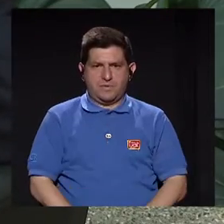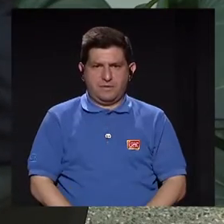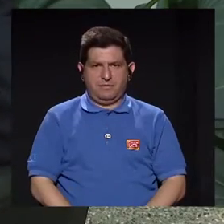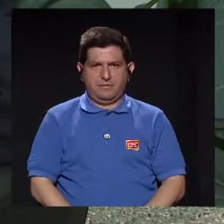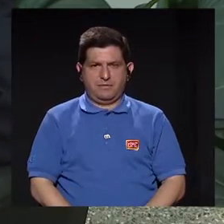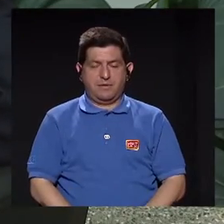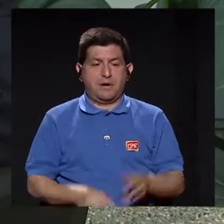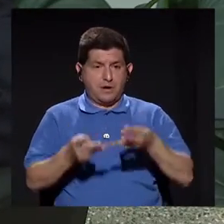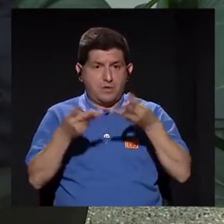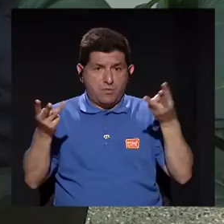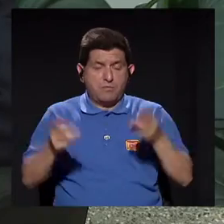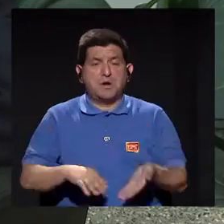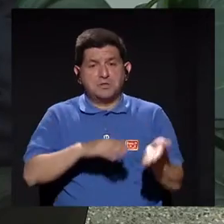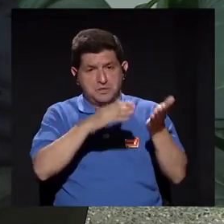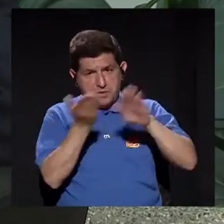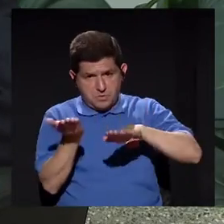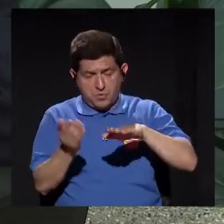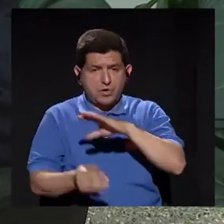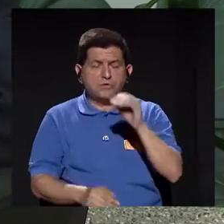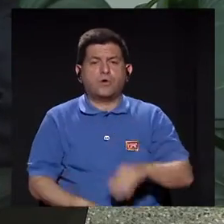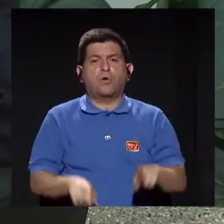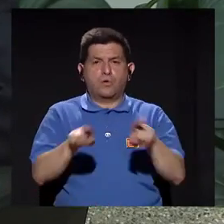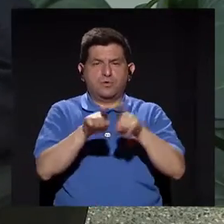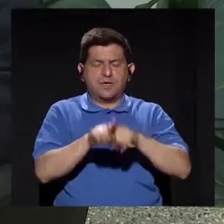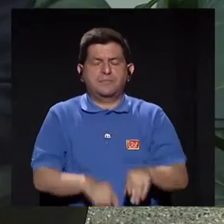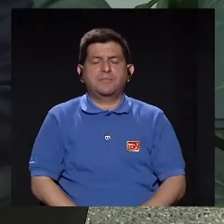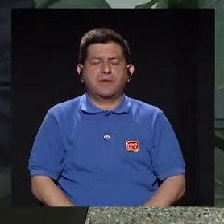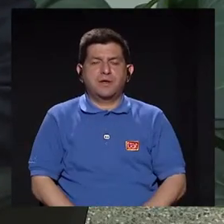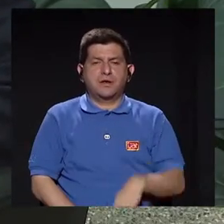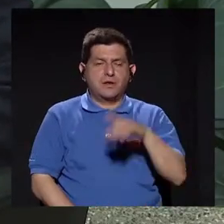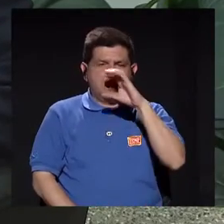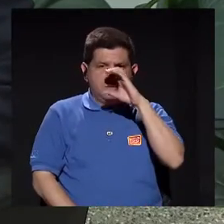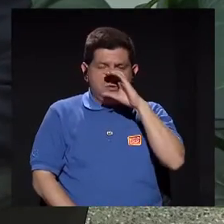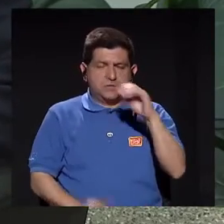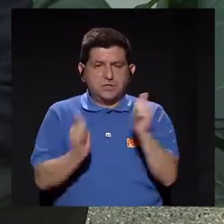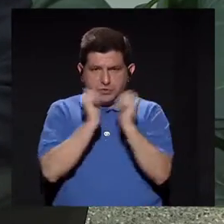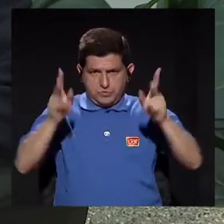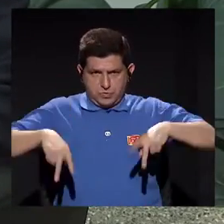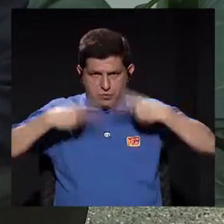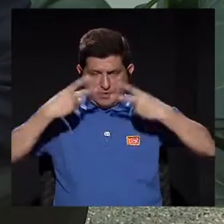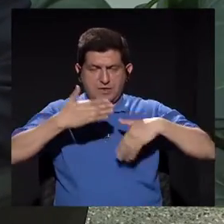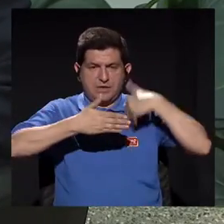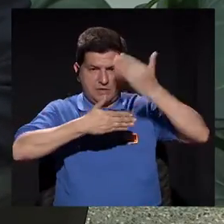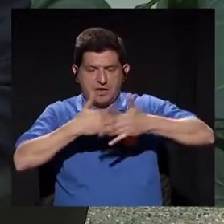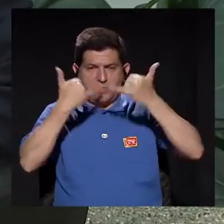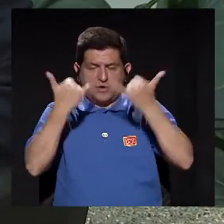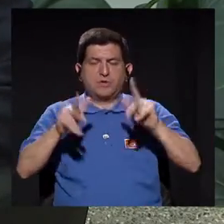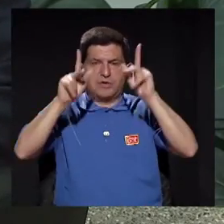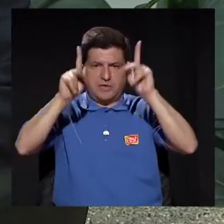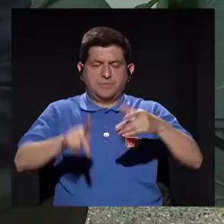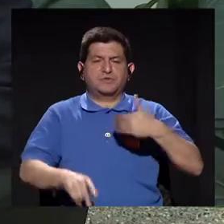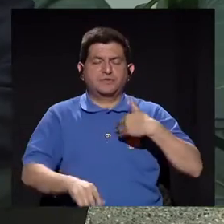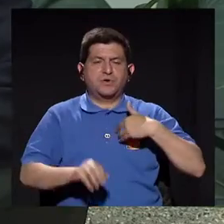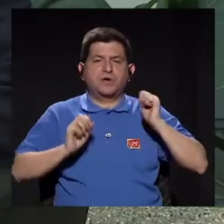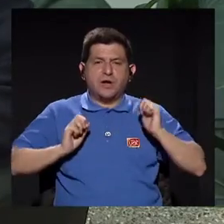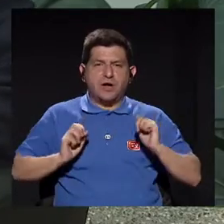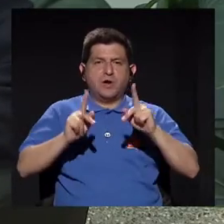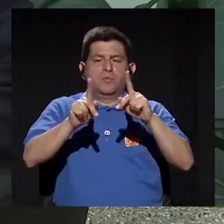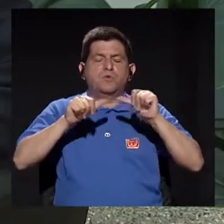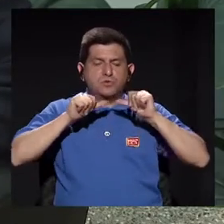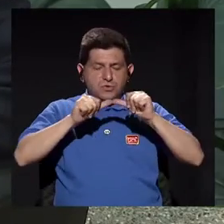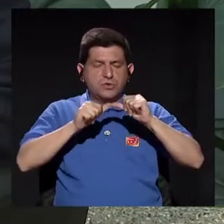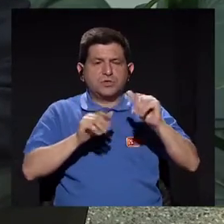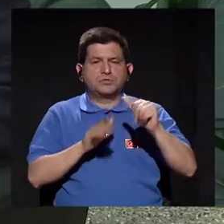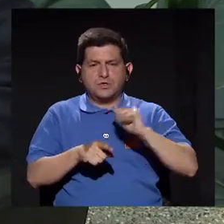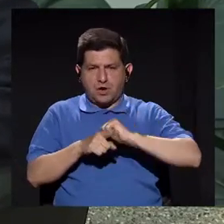material cadavérico y en el cerdo en vivo. Una vez que ha pasado ese proceso, pues el residente tendrá la oportunidad